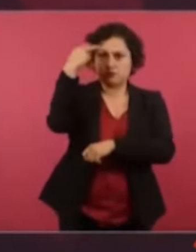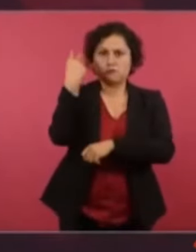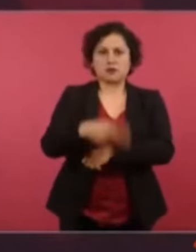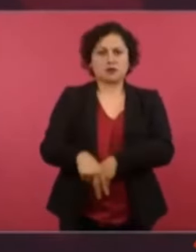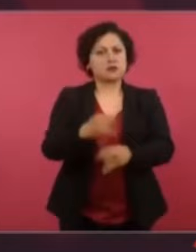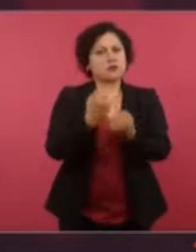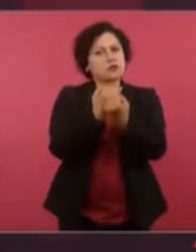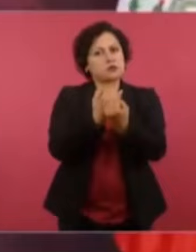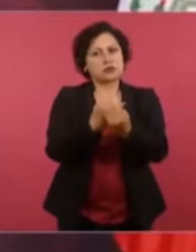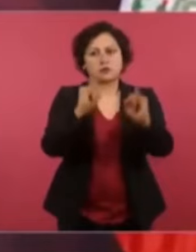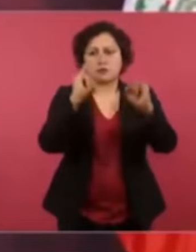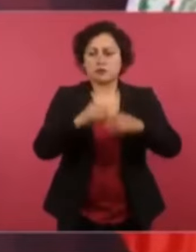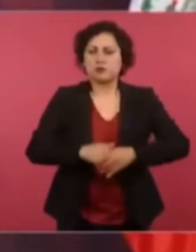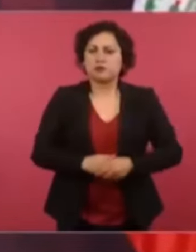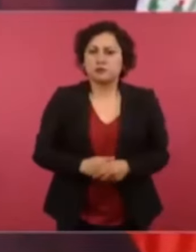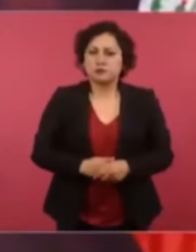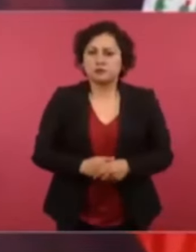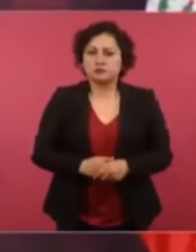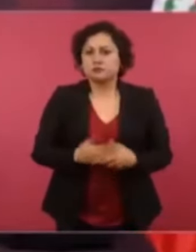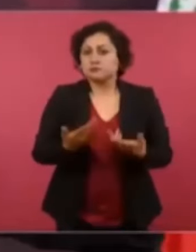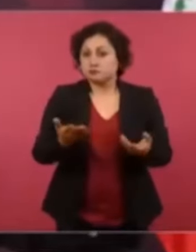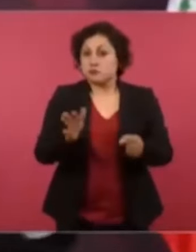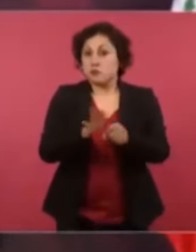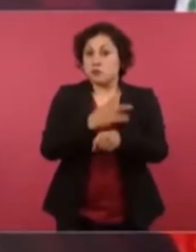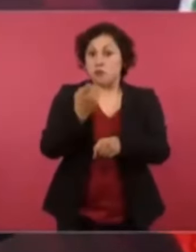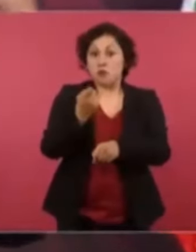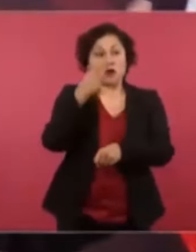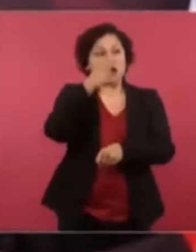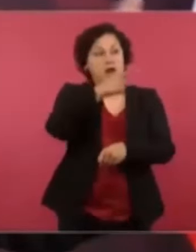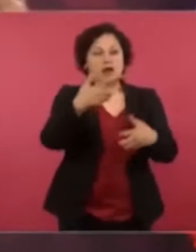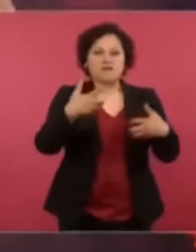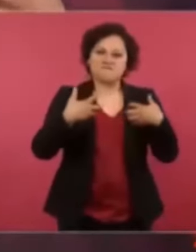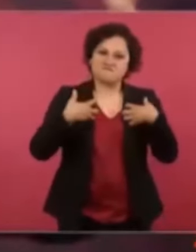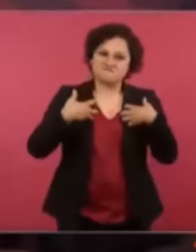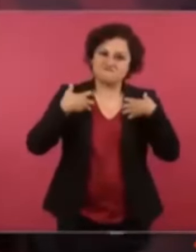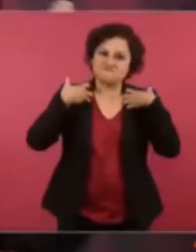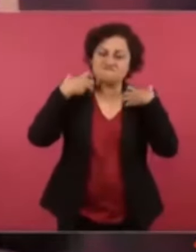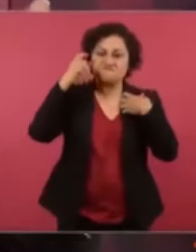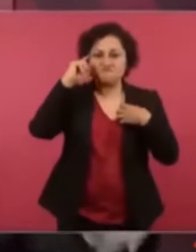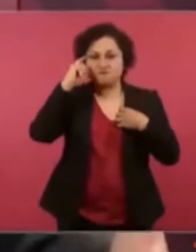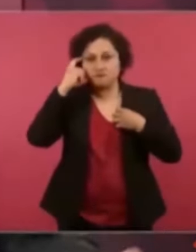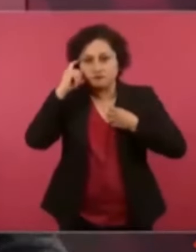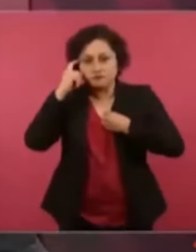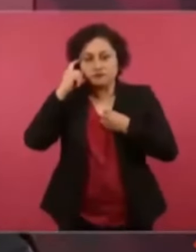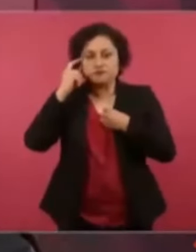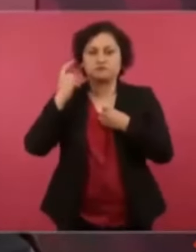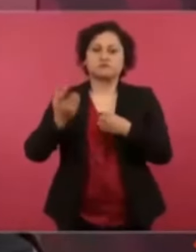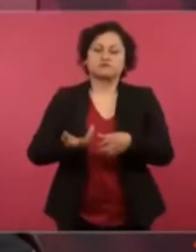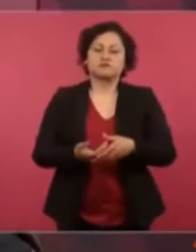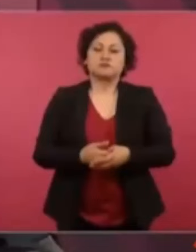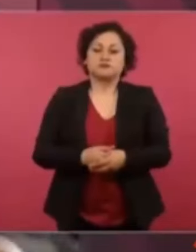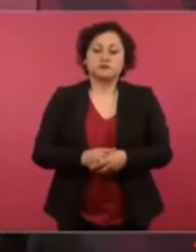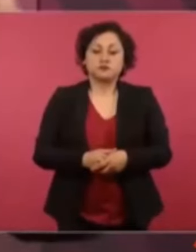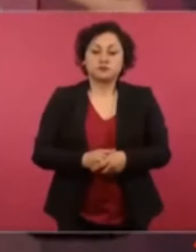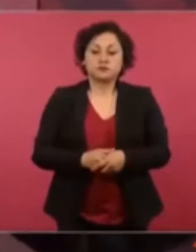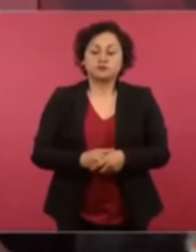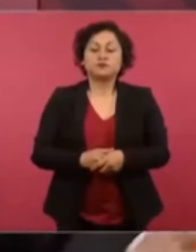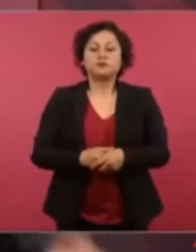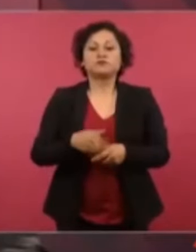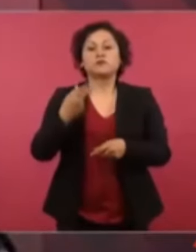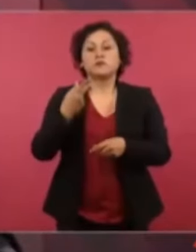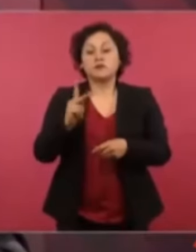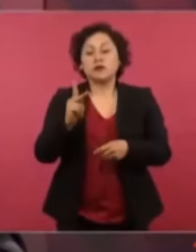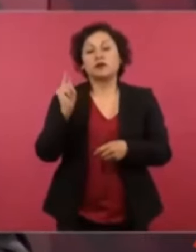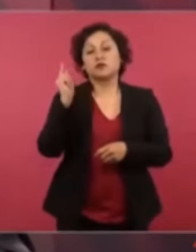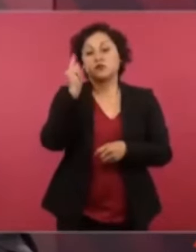molestos. Entonces, como tienen una amplia red las agencias